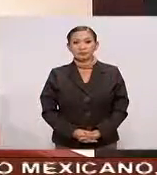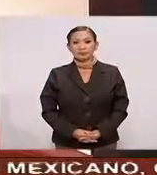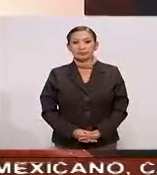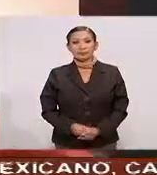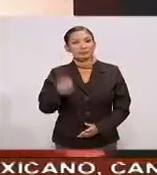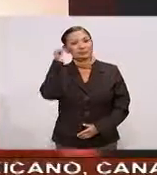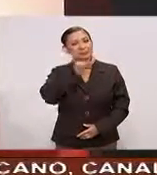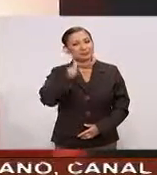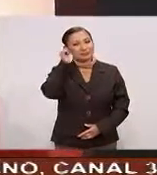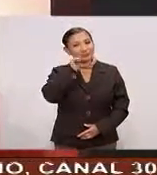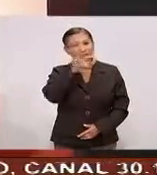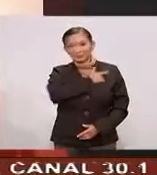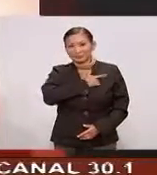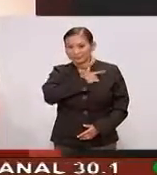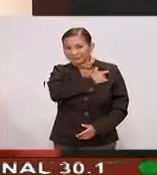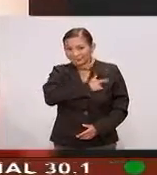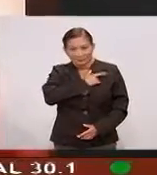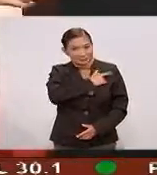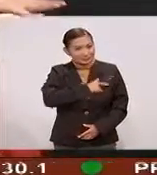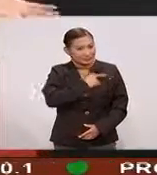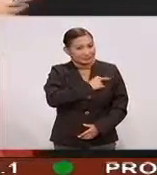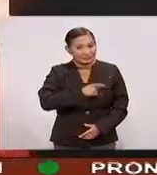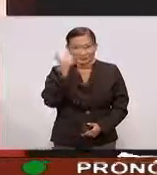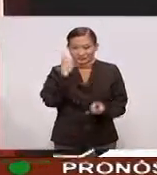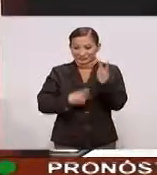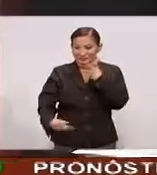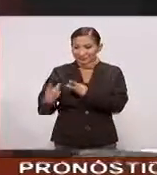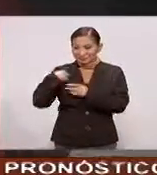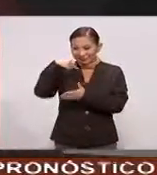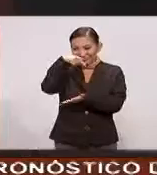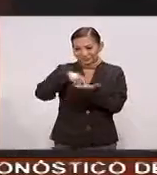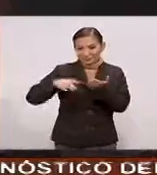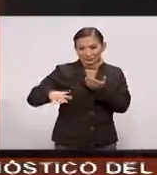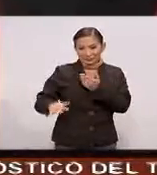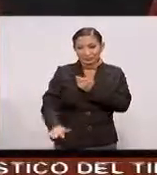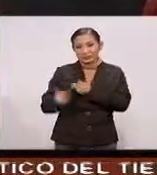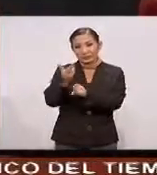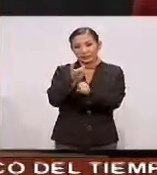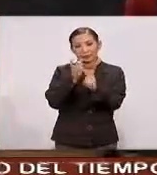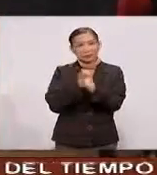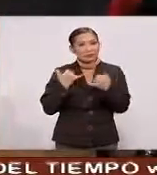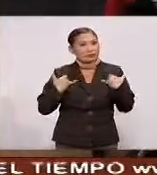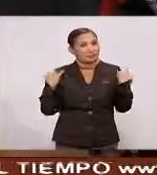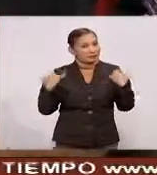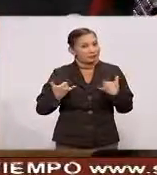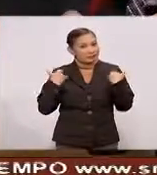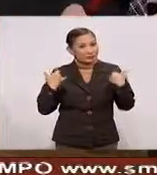Siempre nos da muchísimo gusto Que estén aquí en el estudio Jóvenes